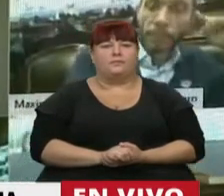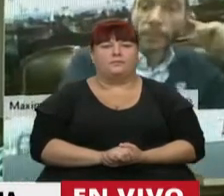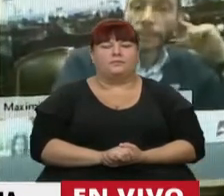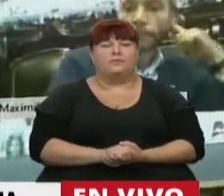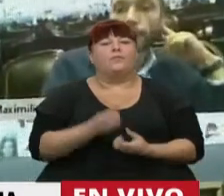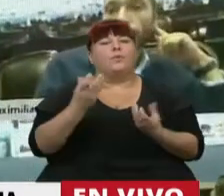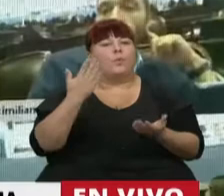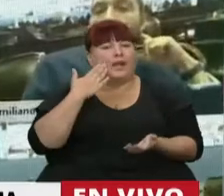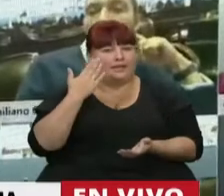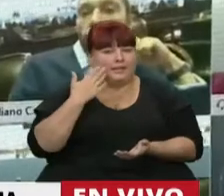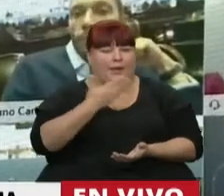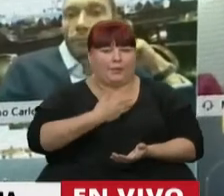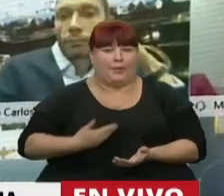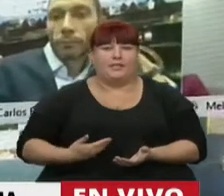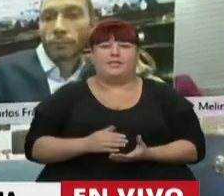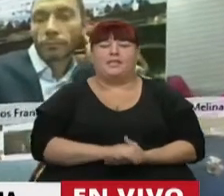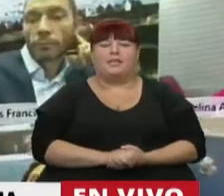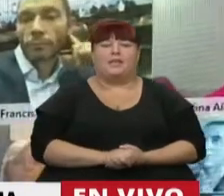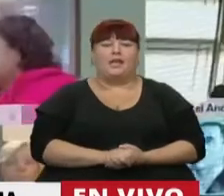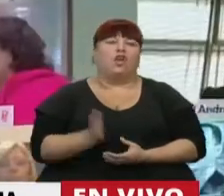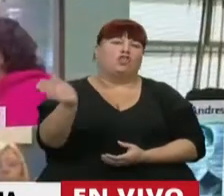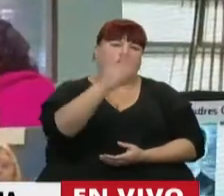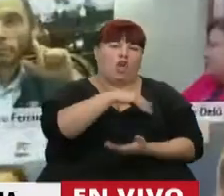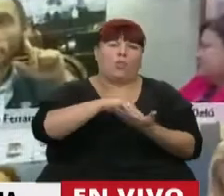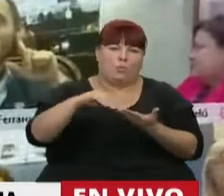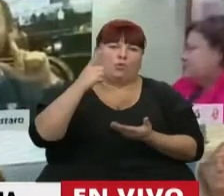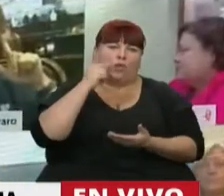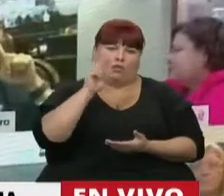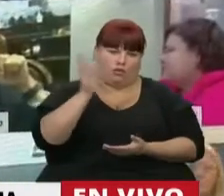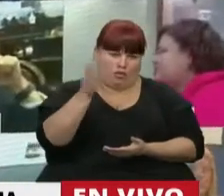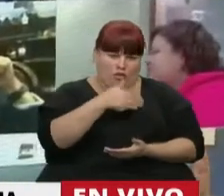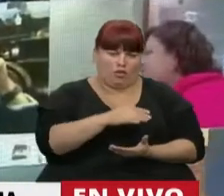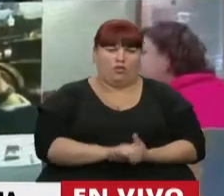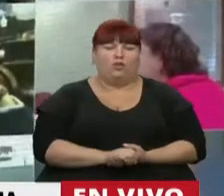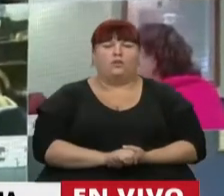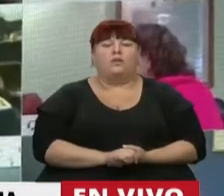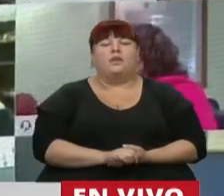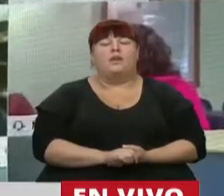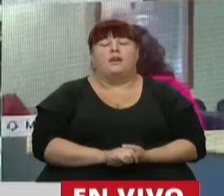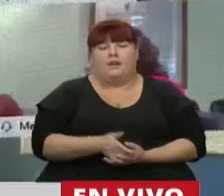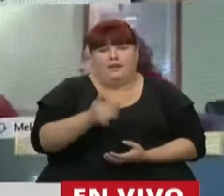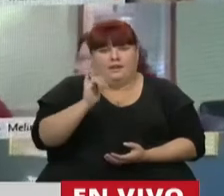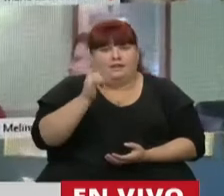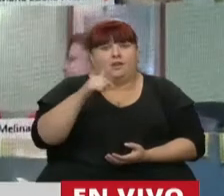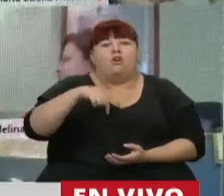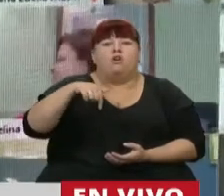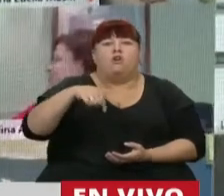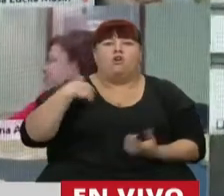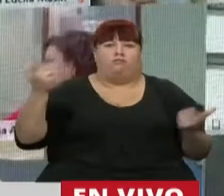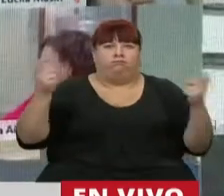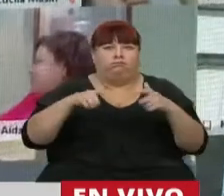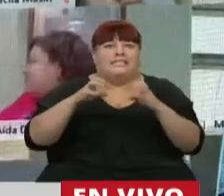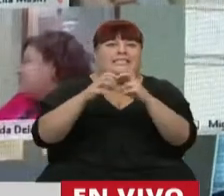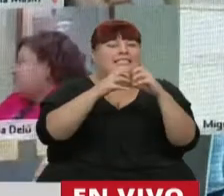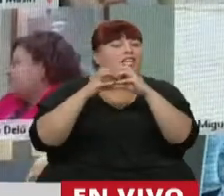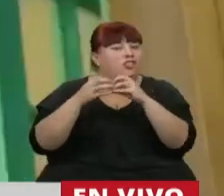Buenas tardes, Presidente, y a todos los diputados y diputadas. Sin dudas que hoy nos convoca a otra